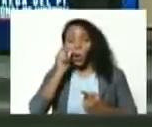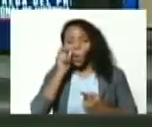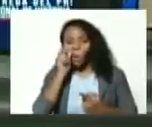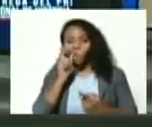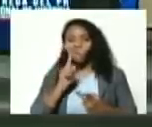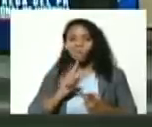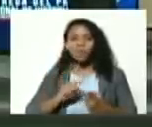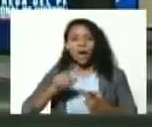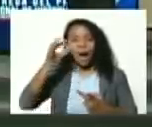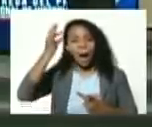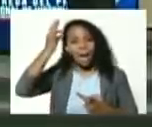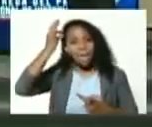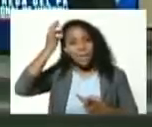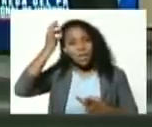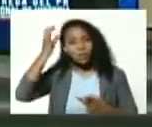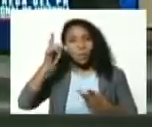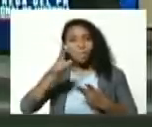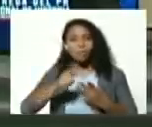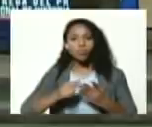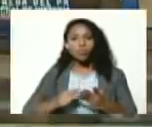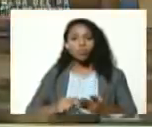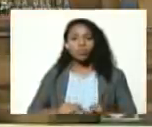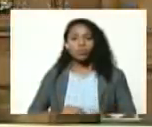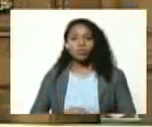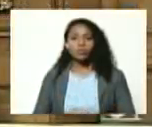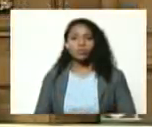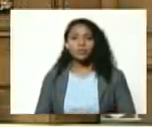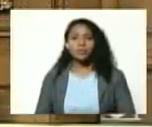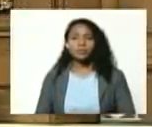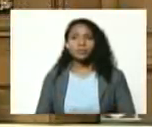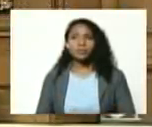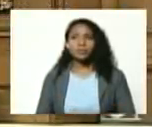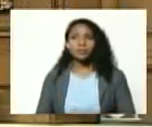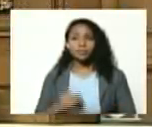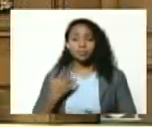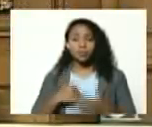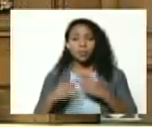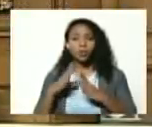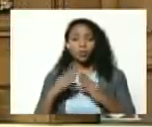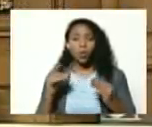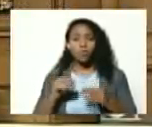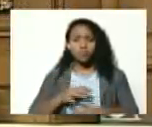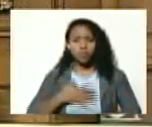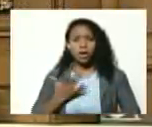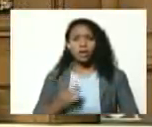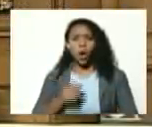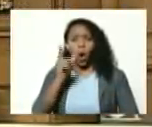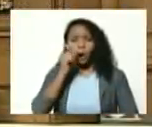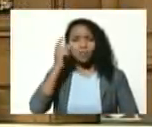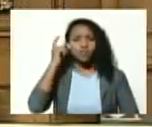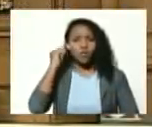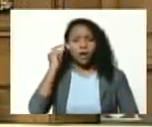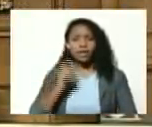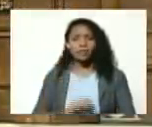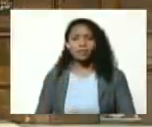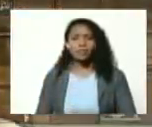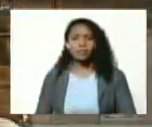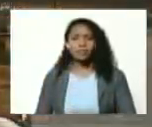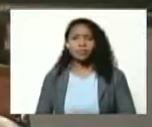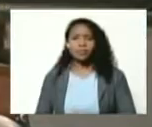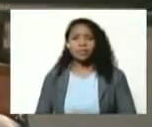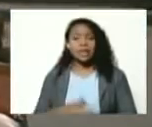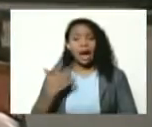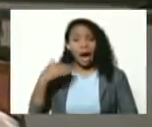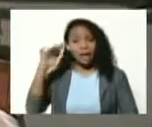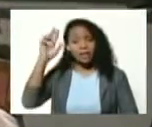Cabello Silita vengan todas pues vamos hombres y mujeres tienen